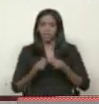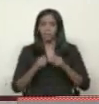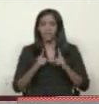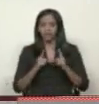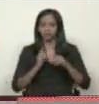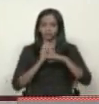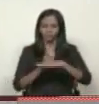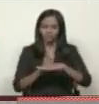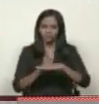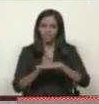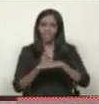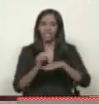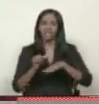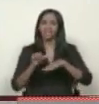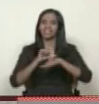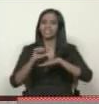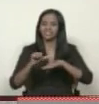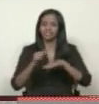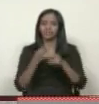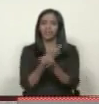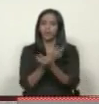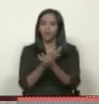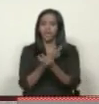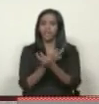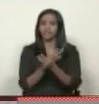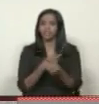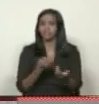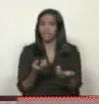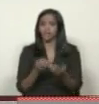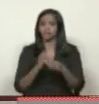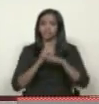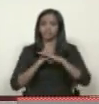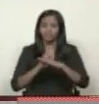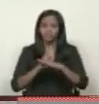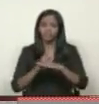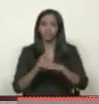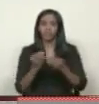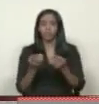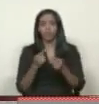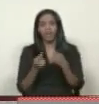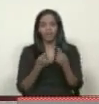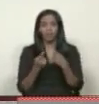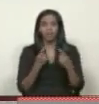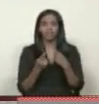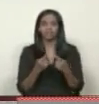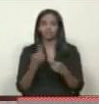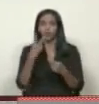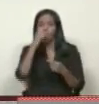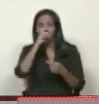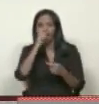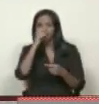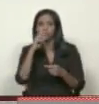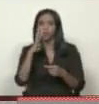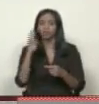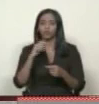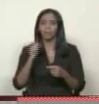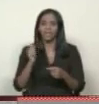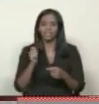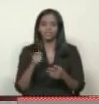ciertas condiciones que he presentado, después de dos años y cuatro meses.